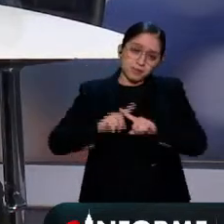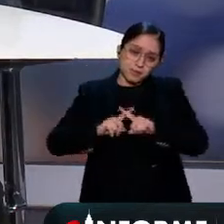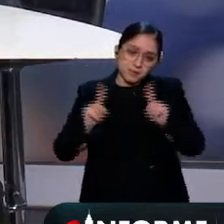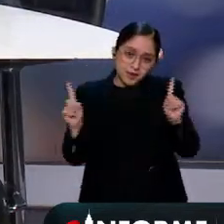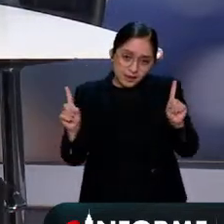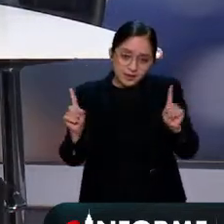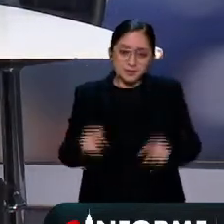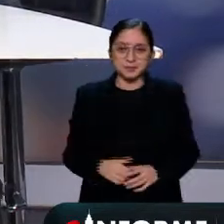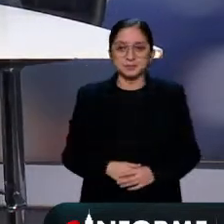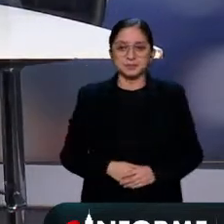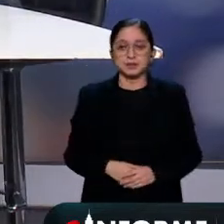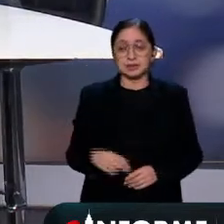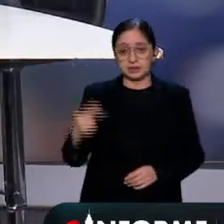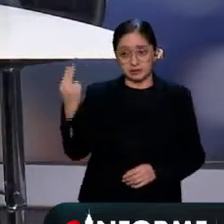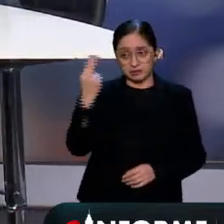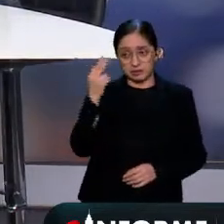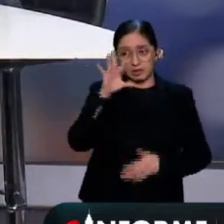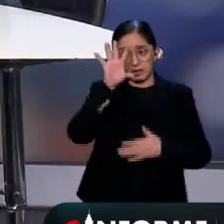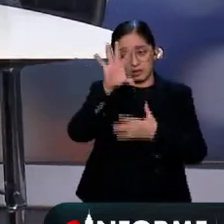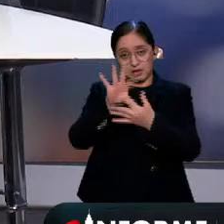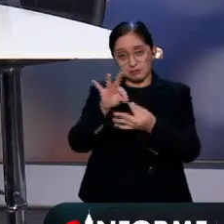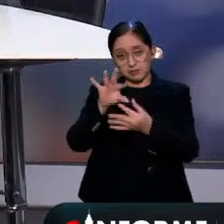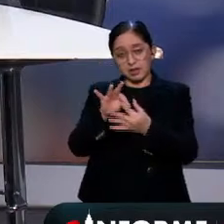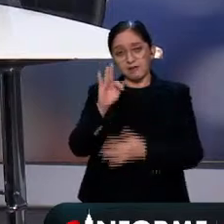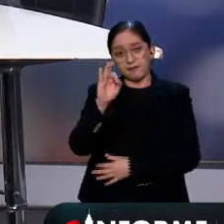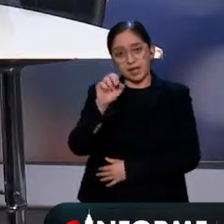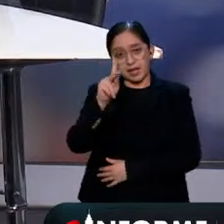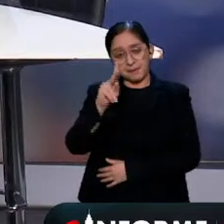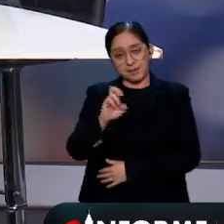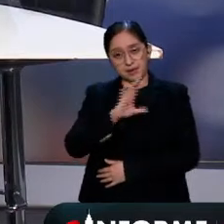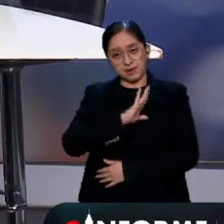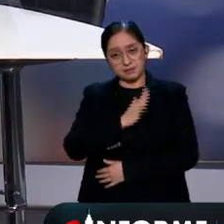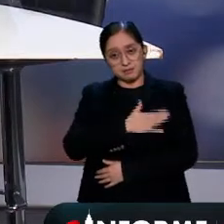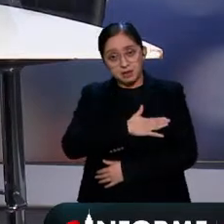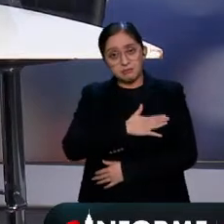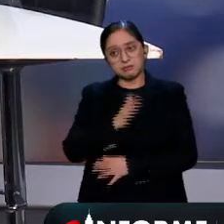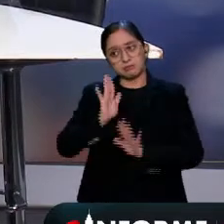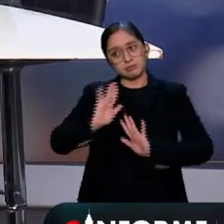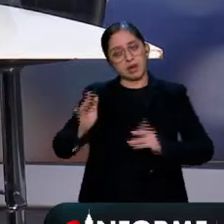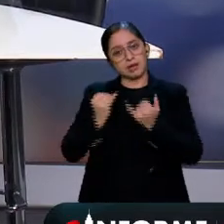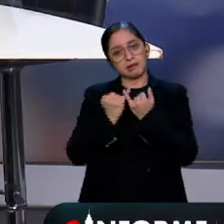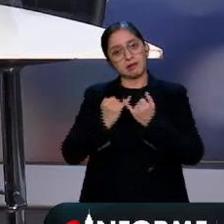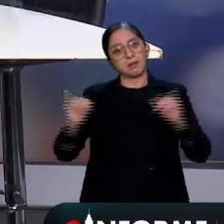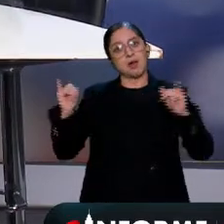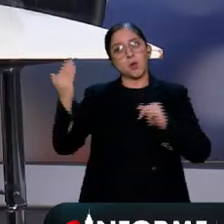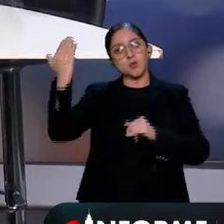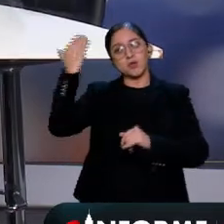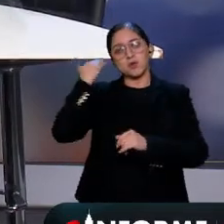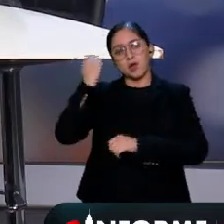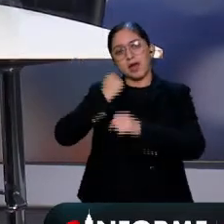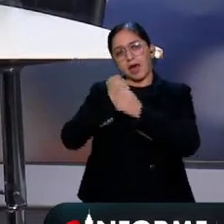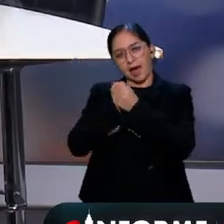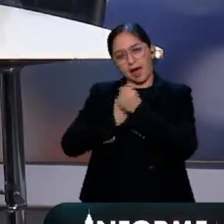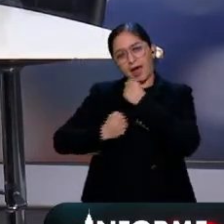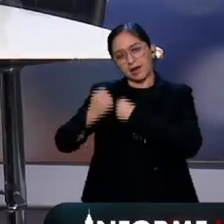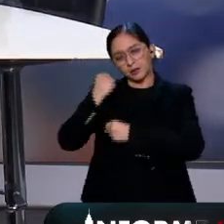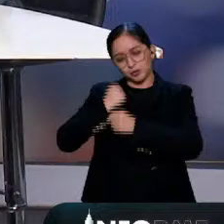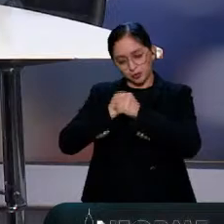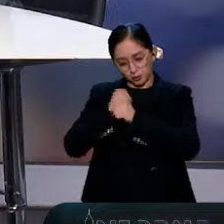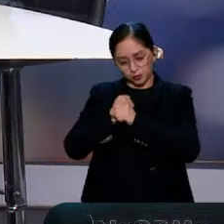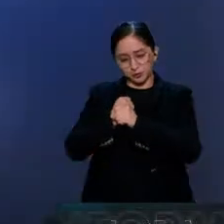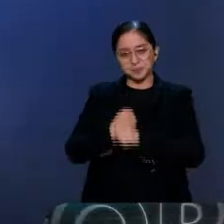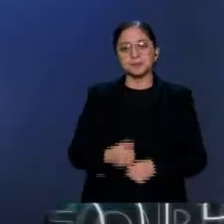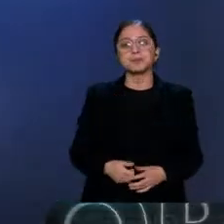ellos. Que le expliquen a Felipe de España que, pues ya nos independizamos hace muchos años de ellos. Y bueno, de Colombia nos vamos ahora